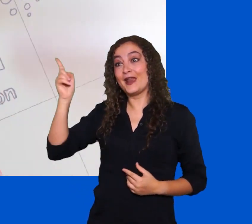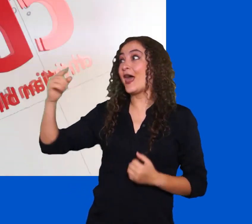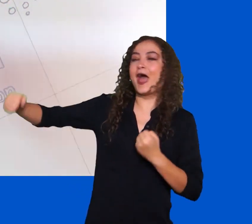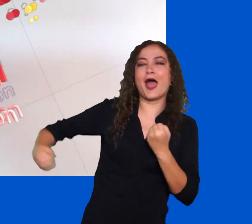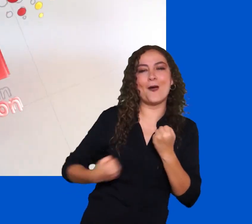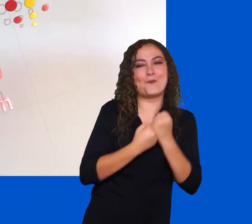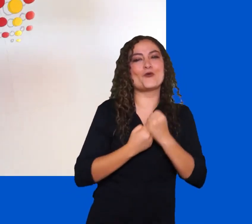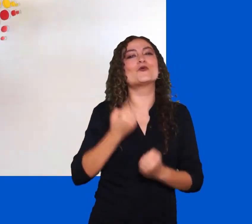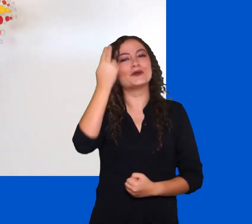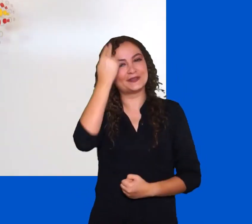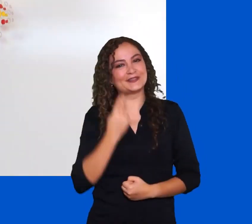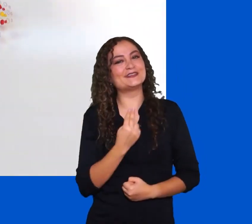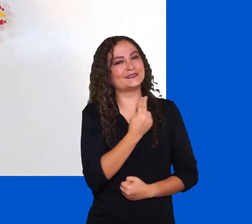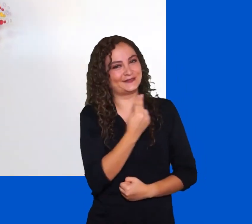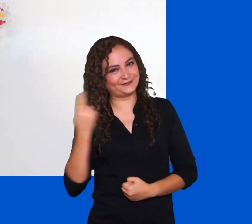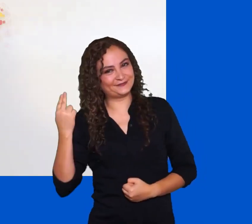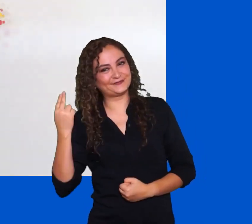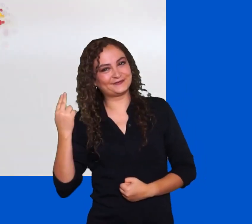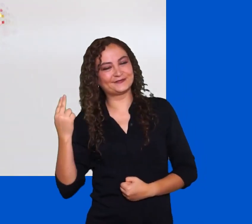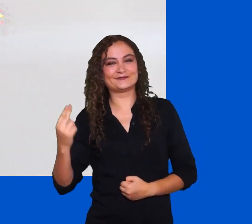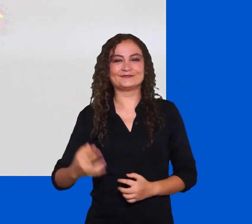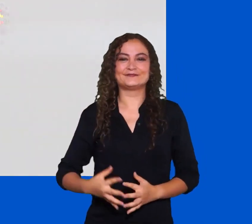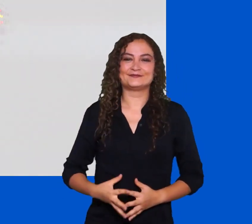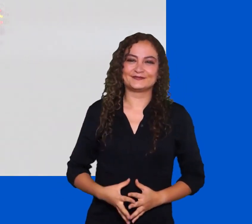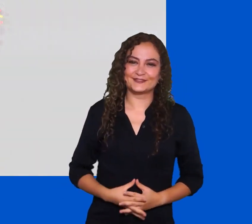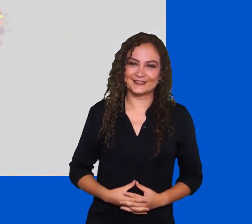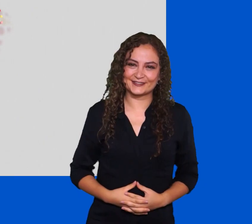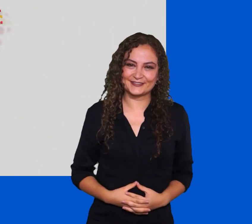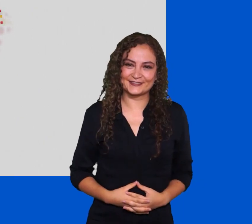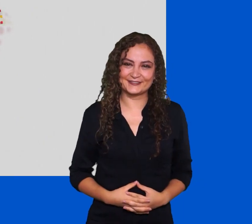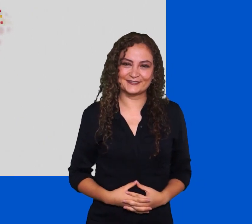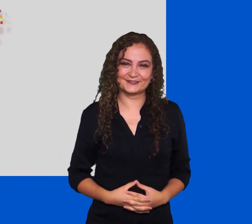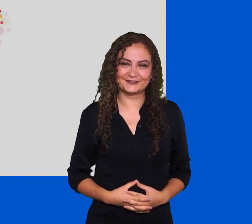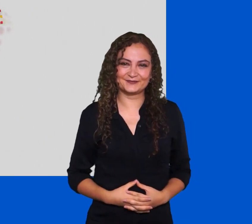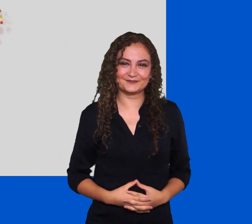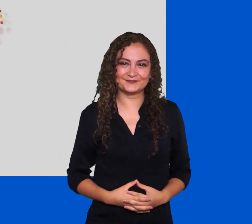Juntos y juntas promovemos un mundo más inclusivo.